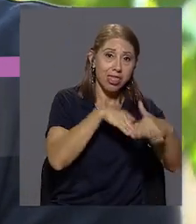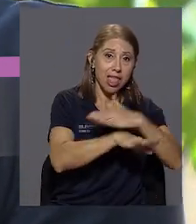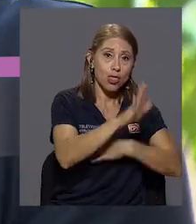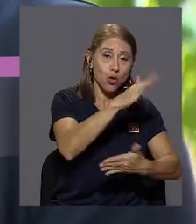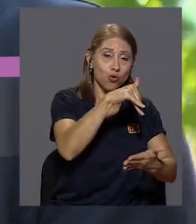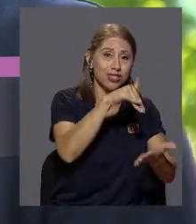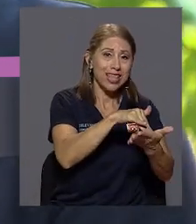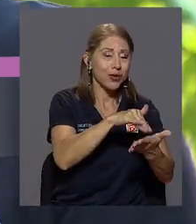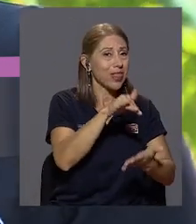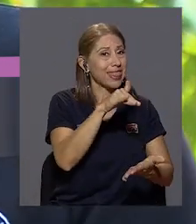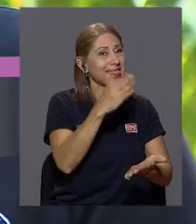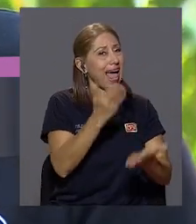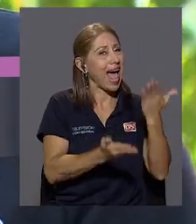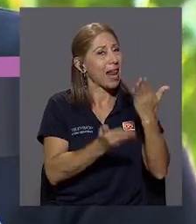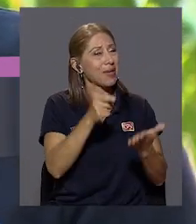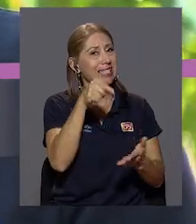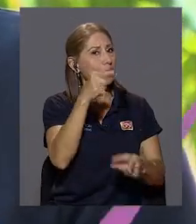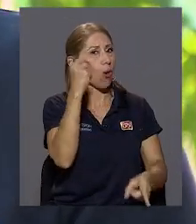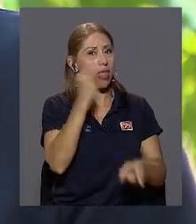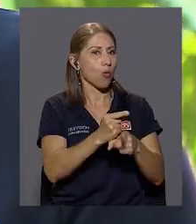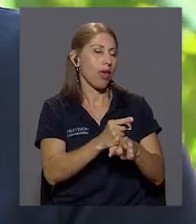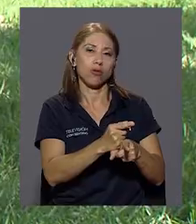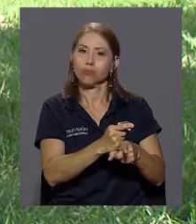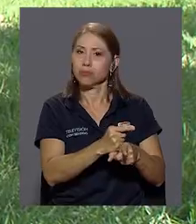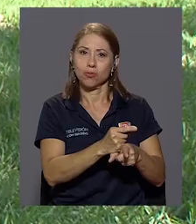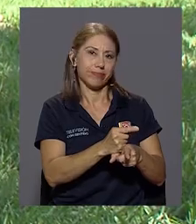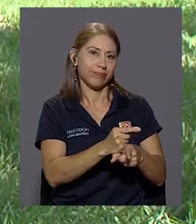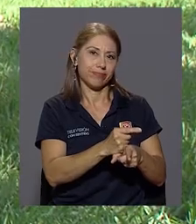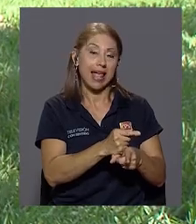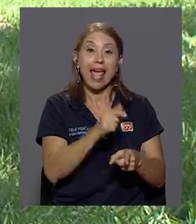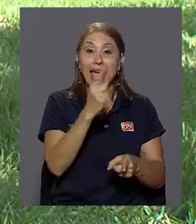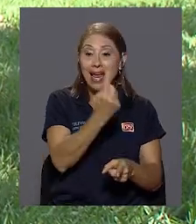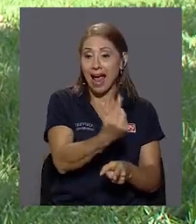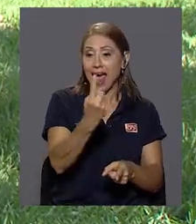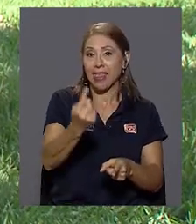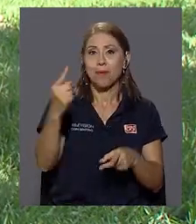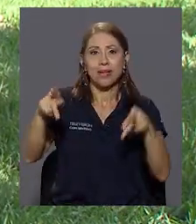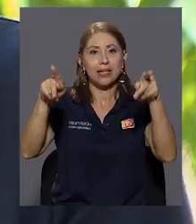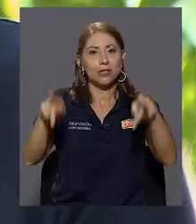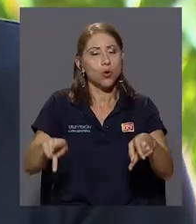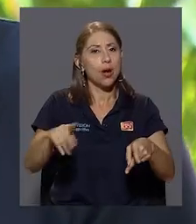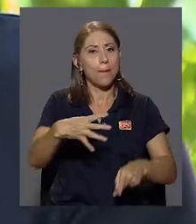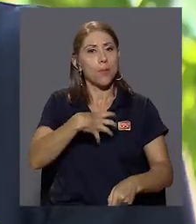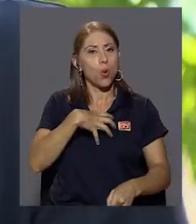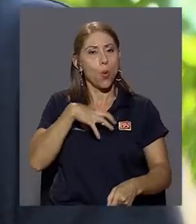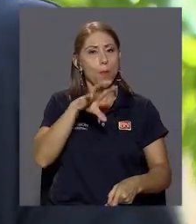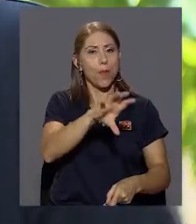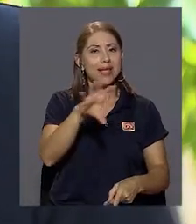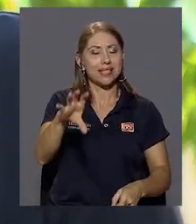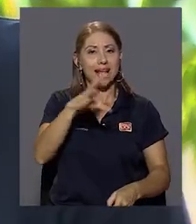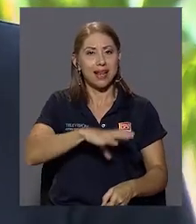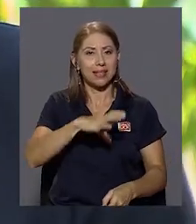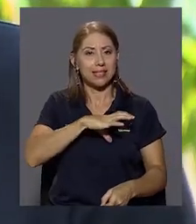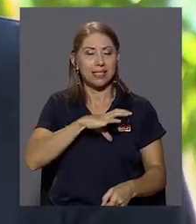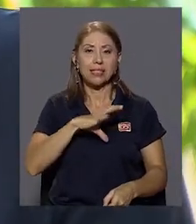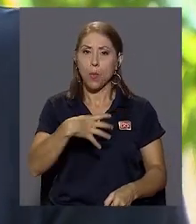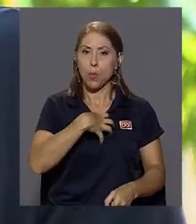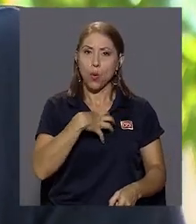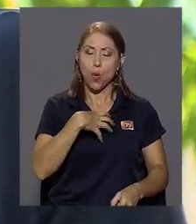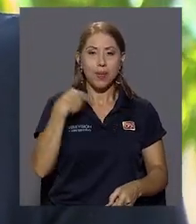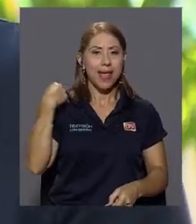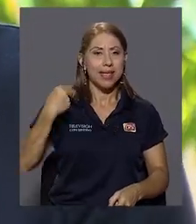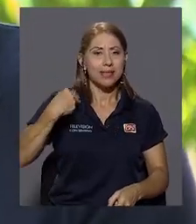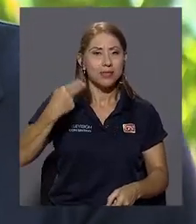no sea la solución más adecuada en ese momento. Cada persona va a tener sus propias características, su propia historia de vida,